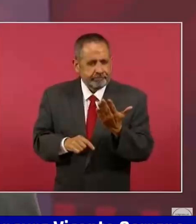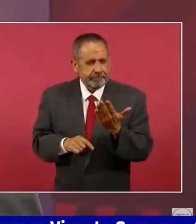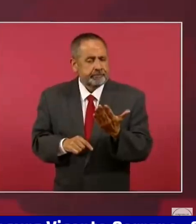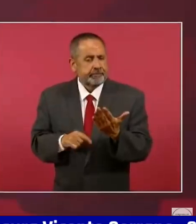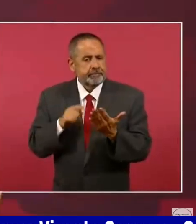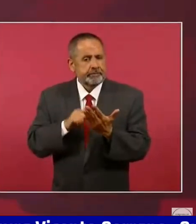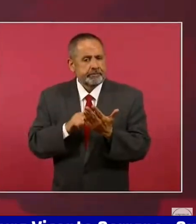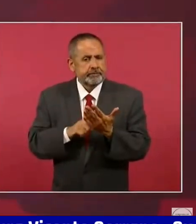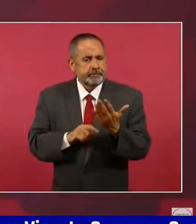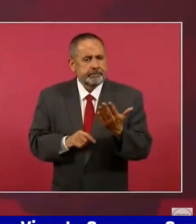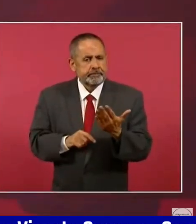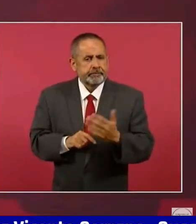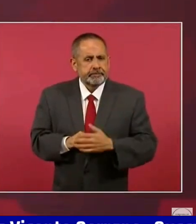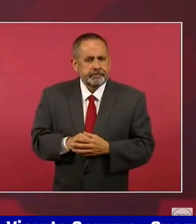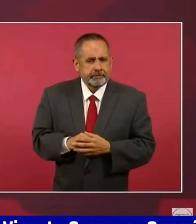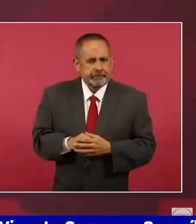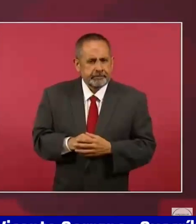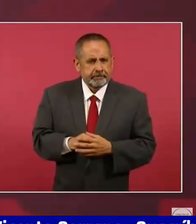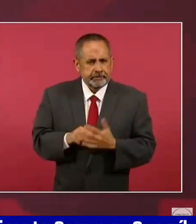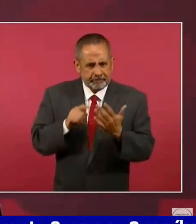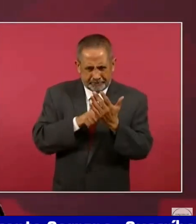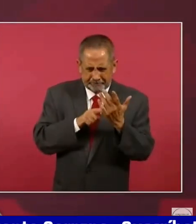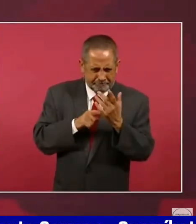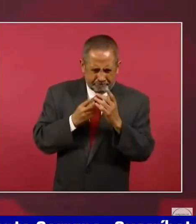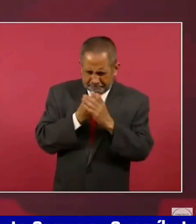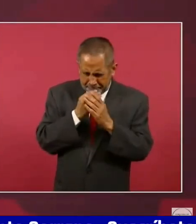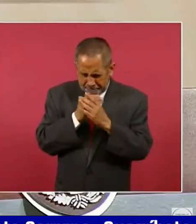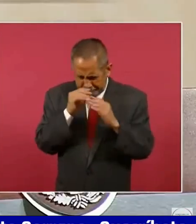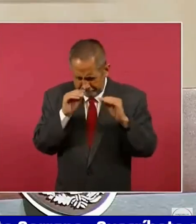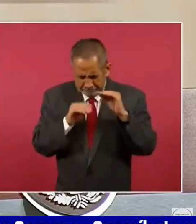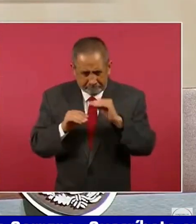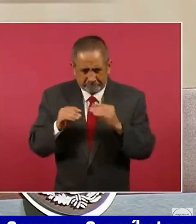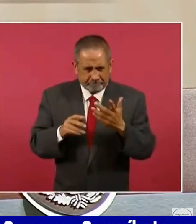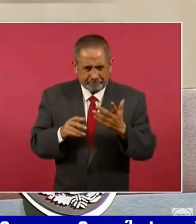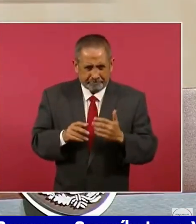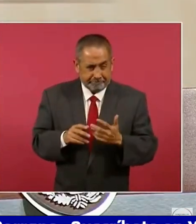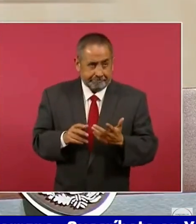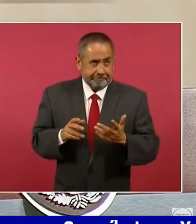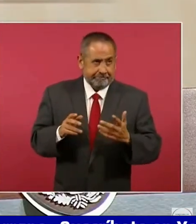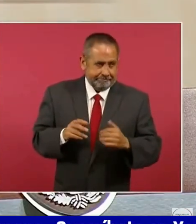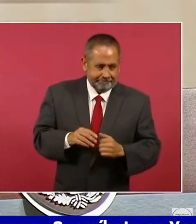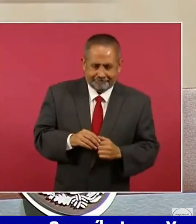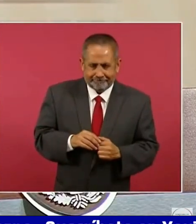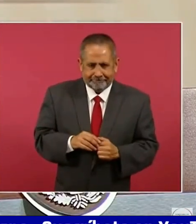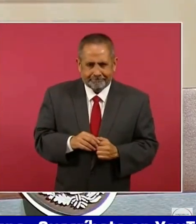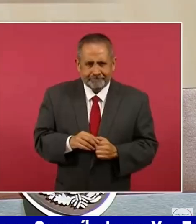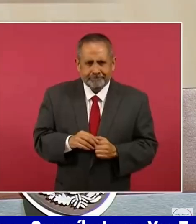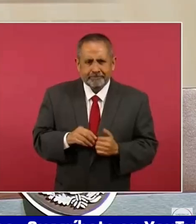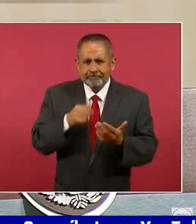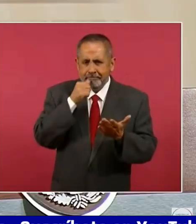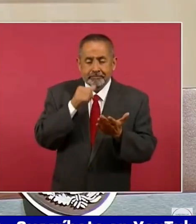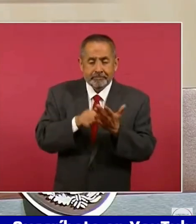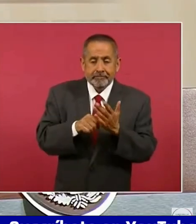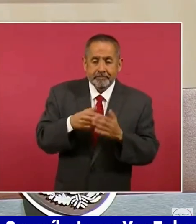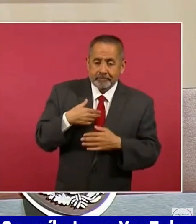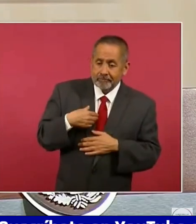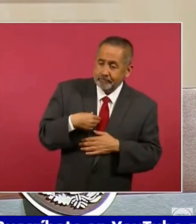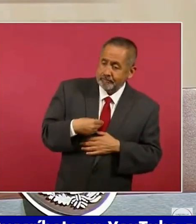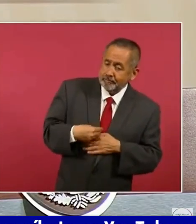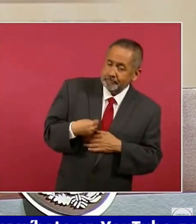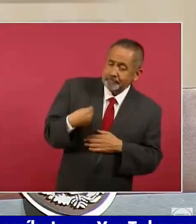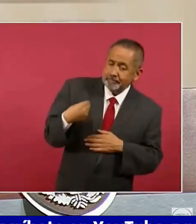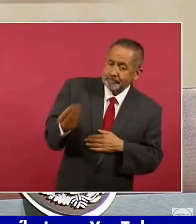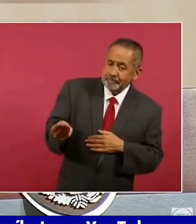en privado todo y en secreto todo, que se la entregué